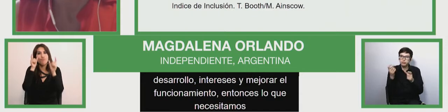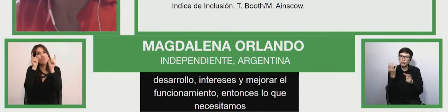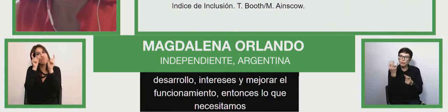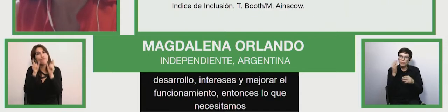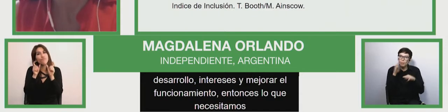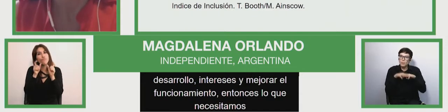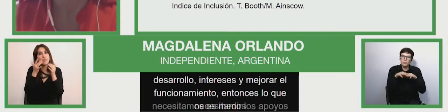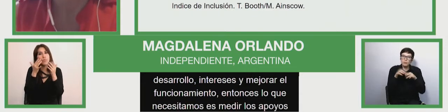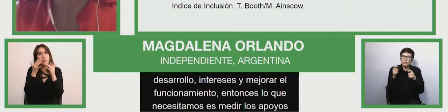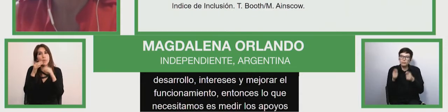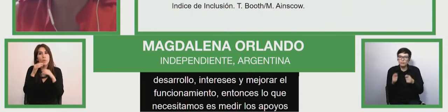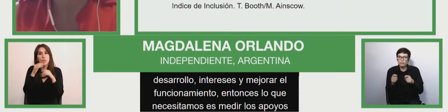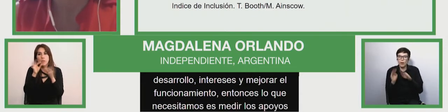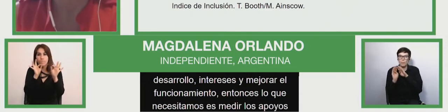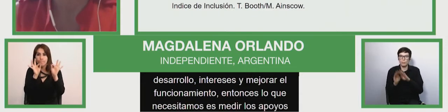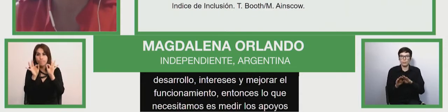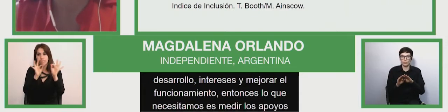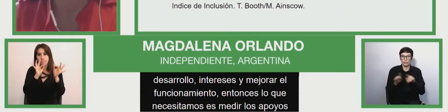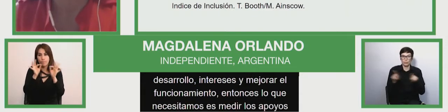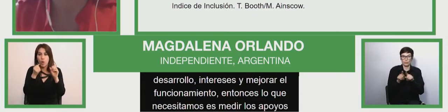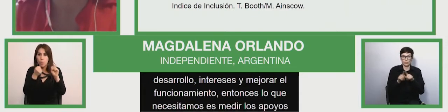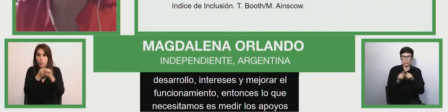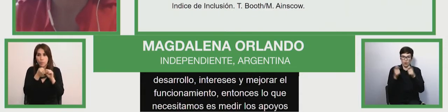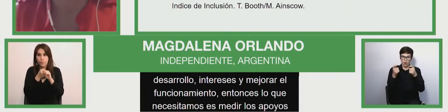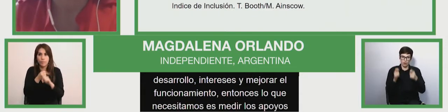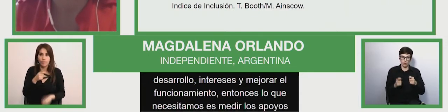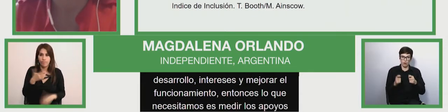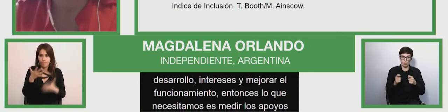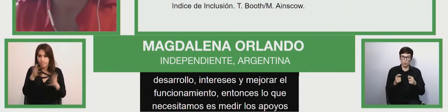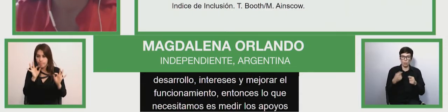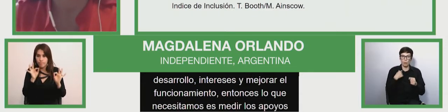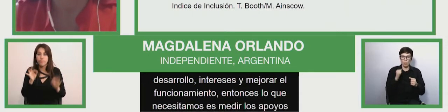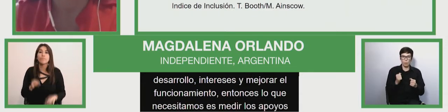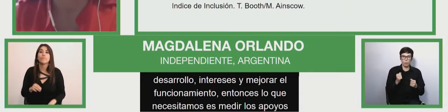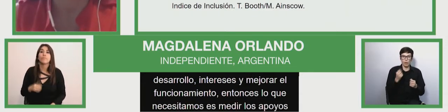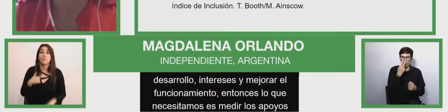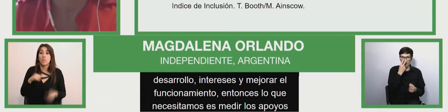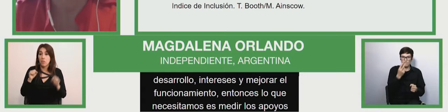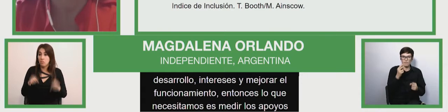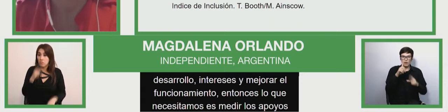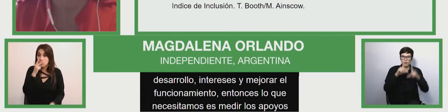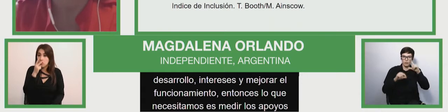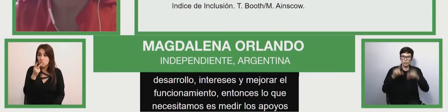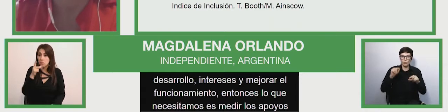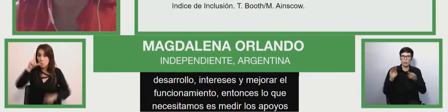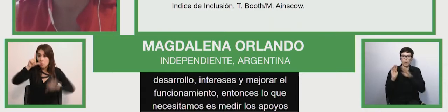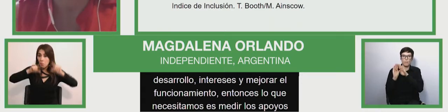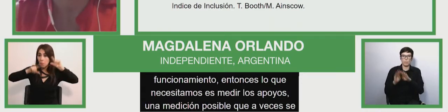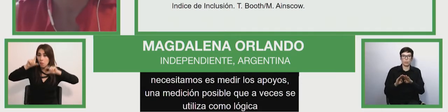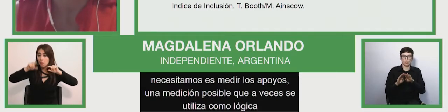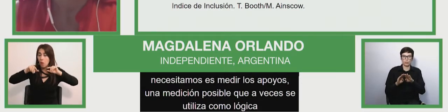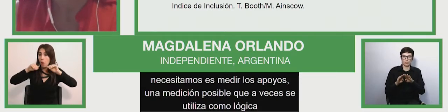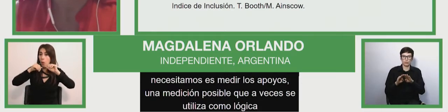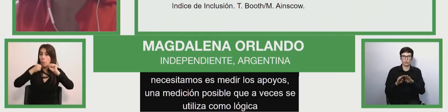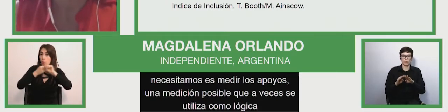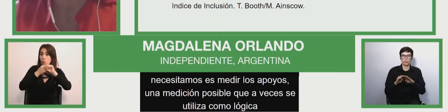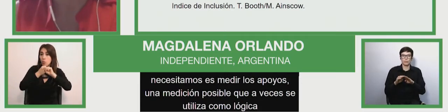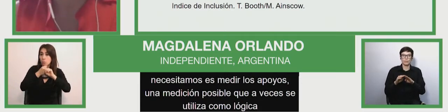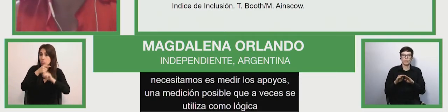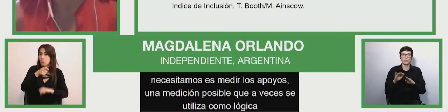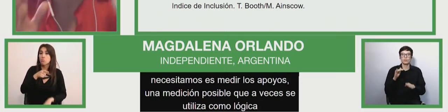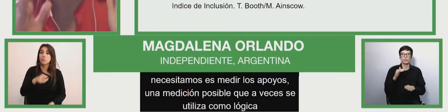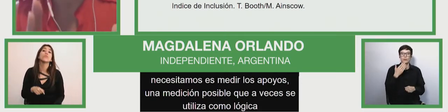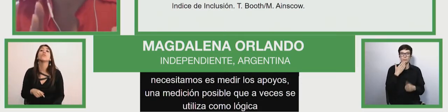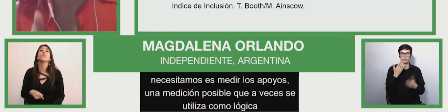Una medición posible que a veces utilizo como lógica, responde a la escala de intensidad de apoyos de Miguel Ángel Verdugo, e implica